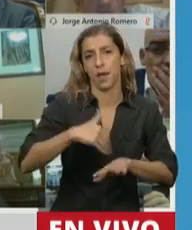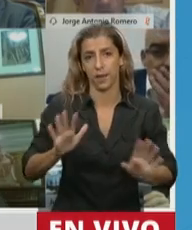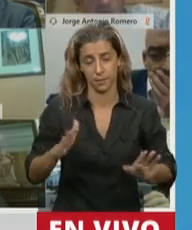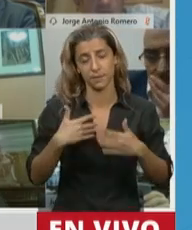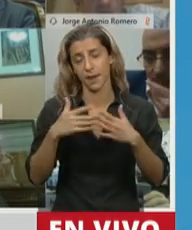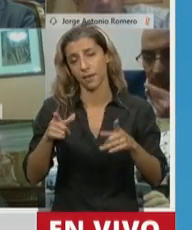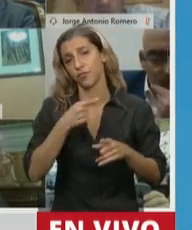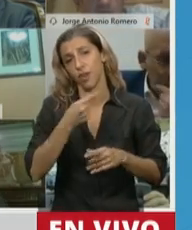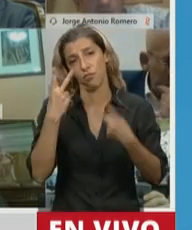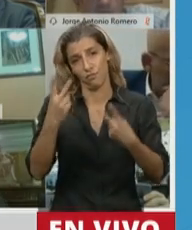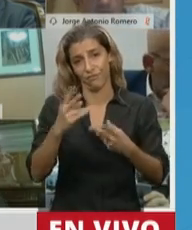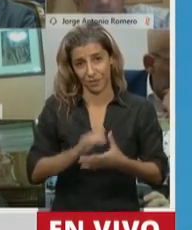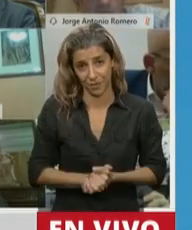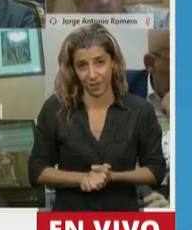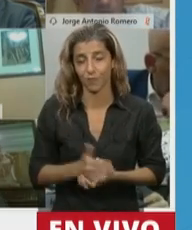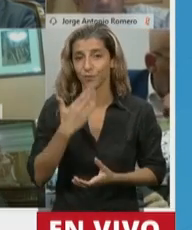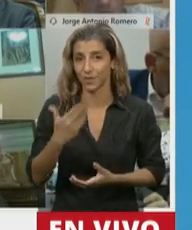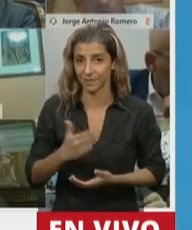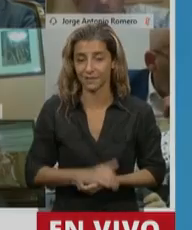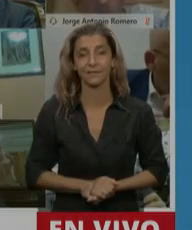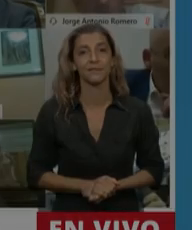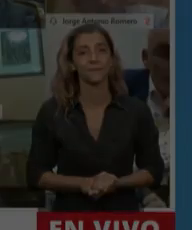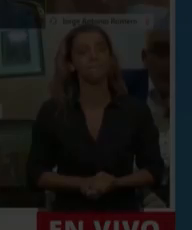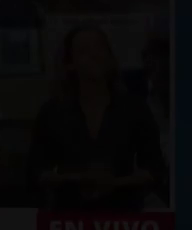Muchas gracias, señor presidente. Gracias, diputado.